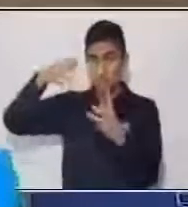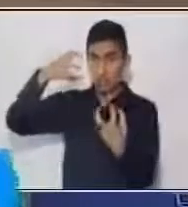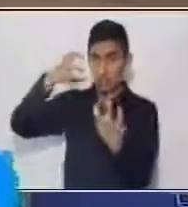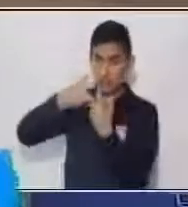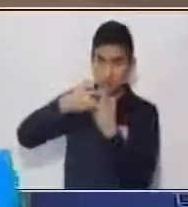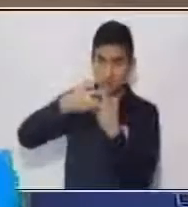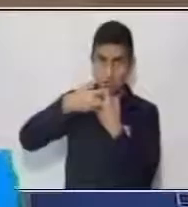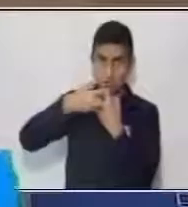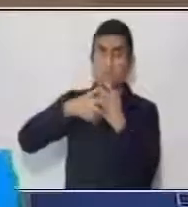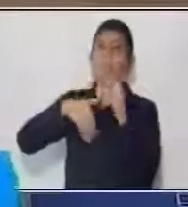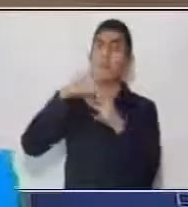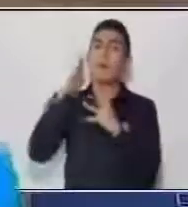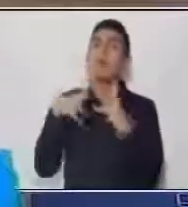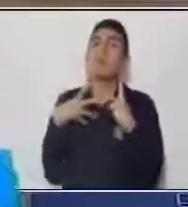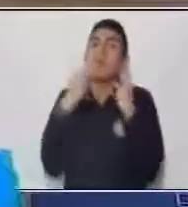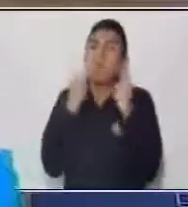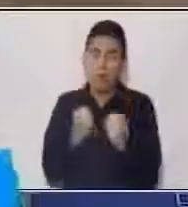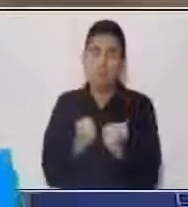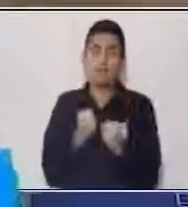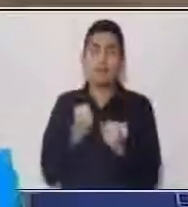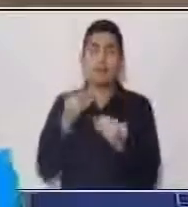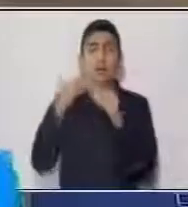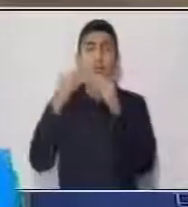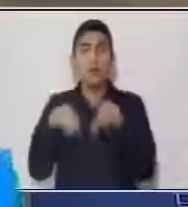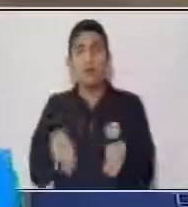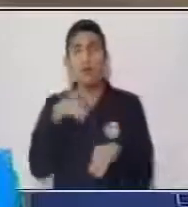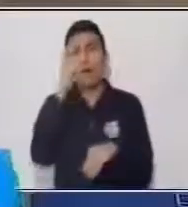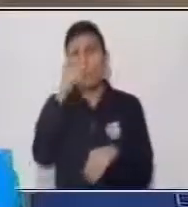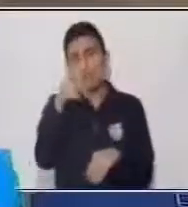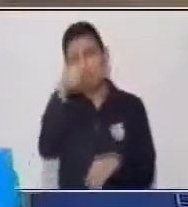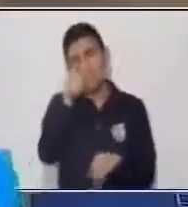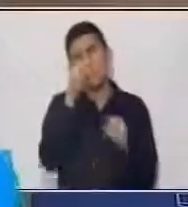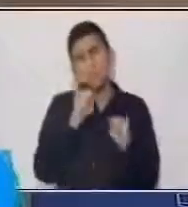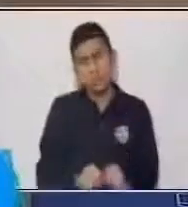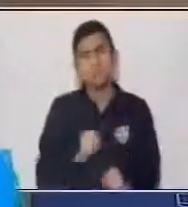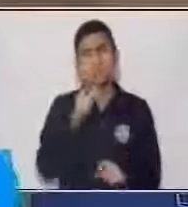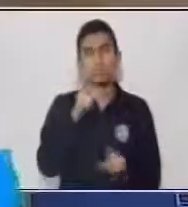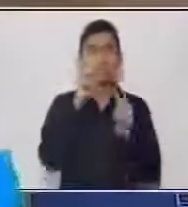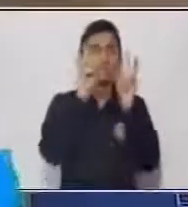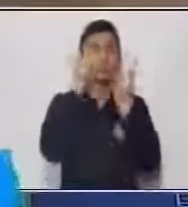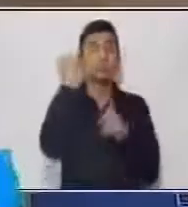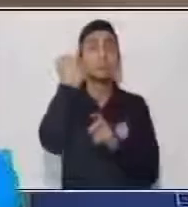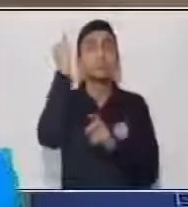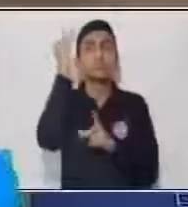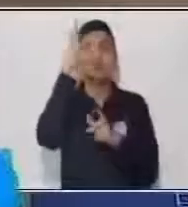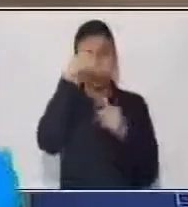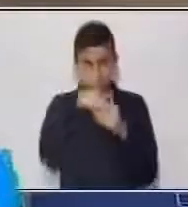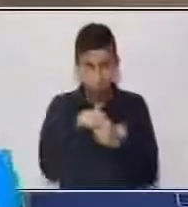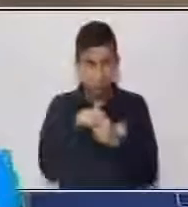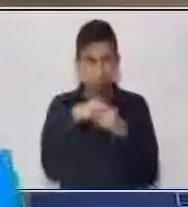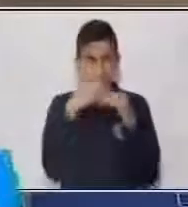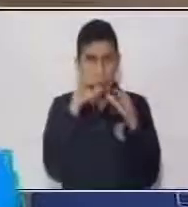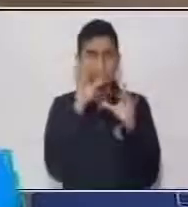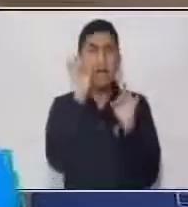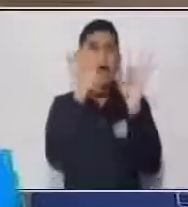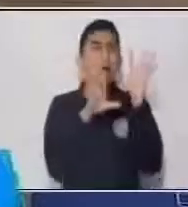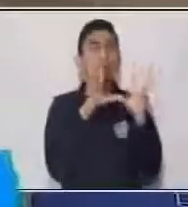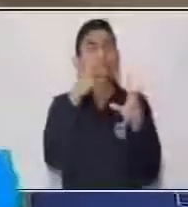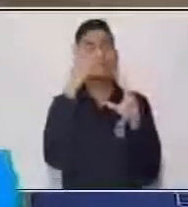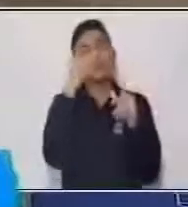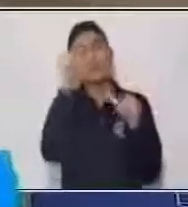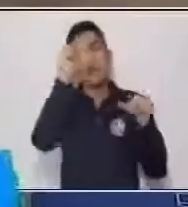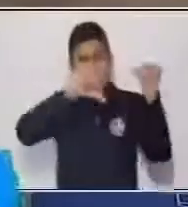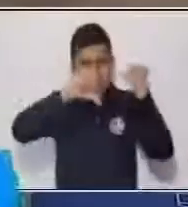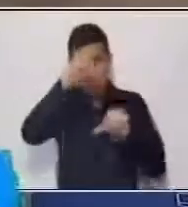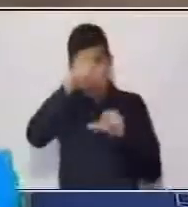peso del huevo. Entonces, es así como tú te vas a ir introduciendo algunos experimentos, vas a ir